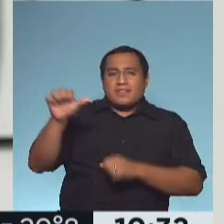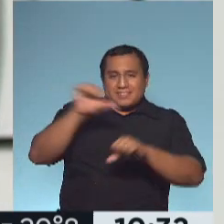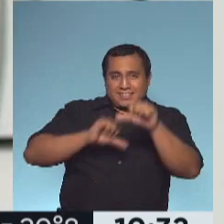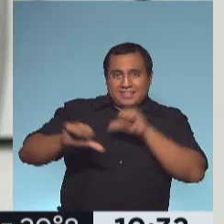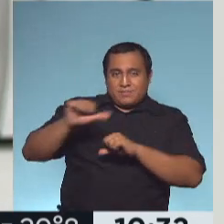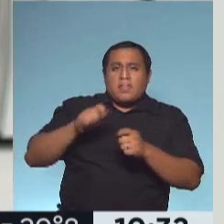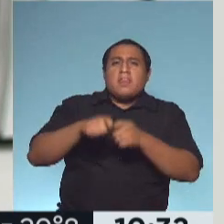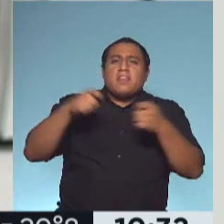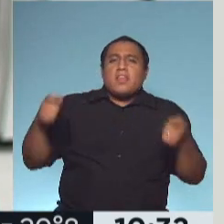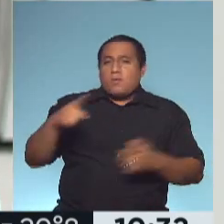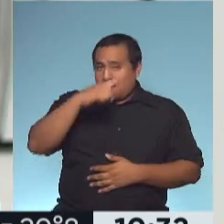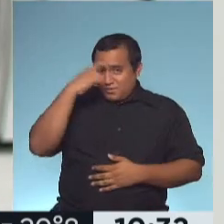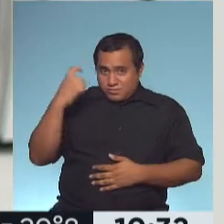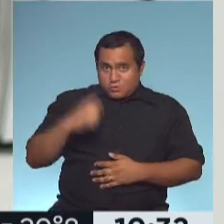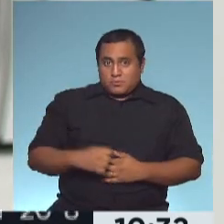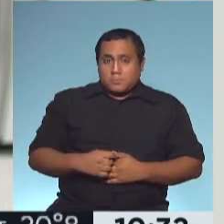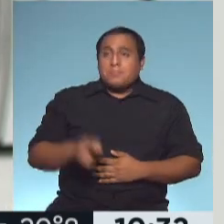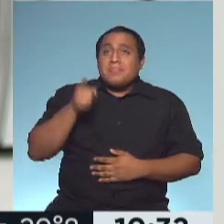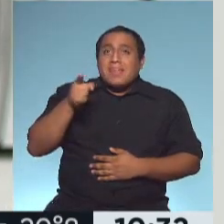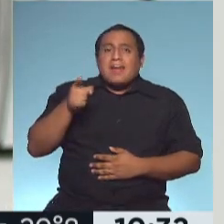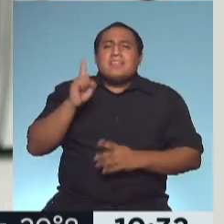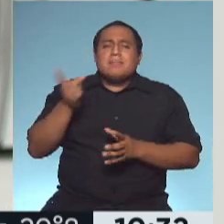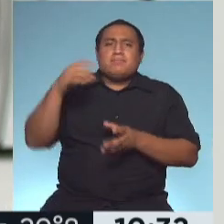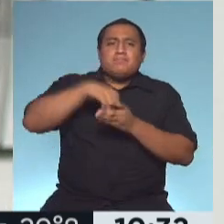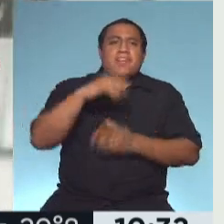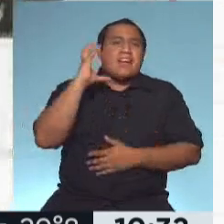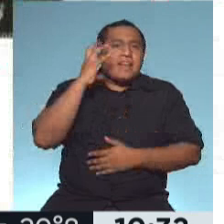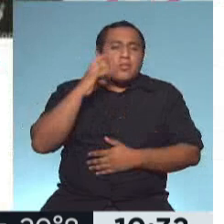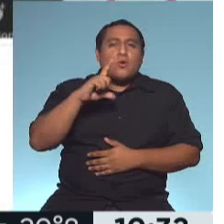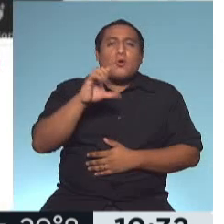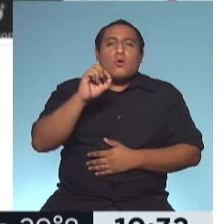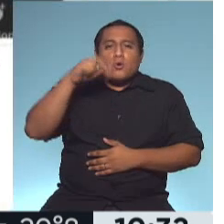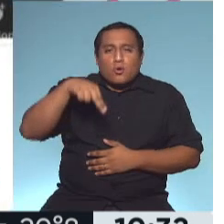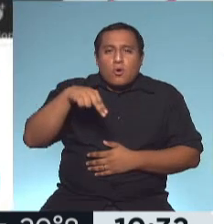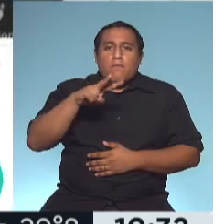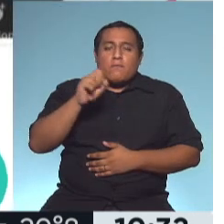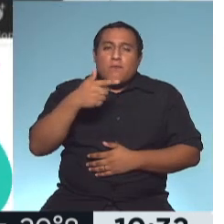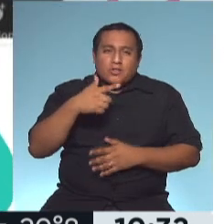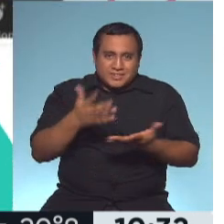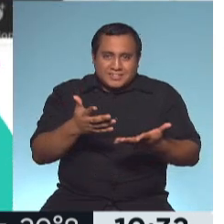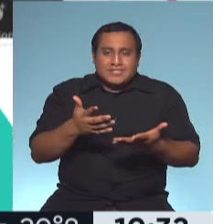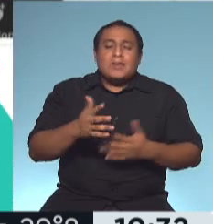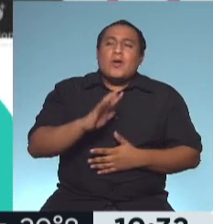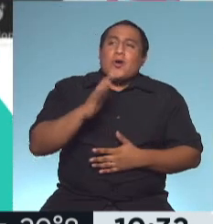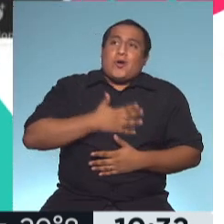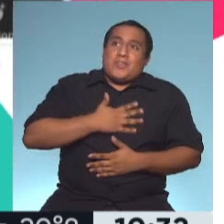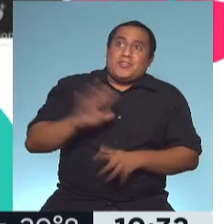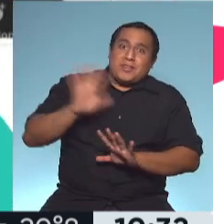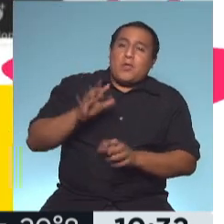del Diario La Nación, también está en la radio, en Radio Con Voz, y es un placer saludarte. Nora, buenos días.